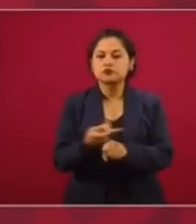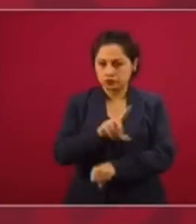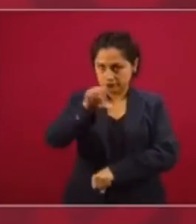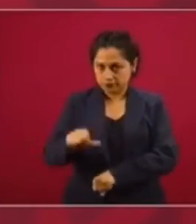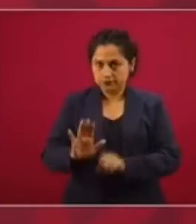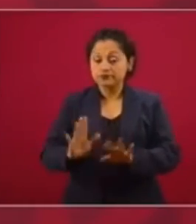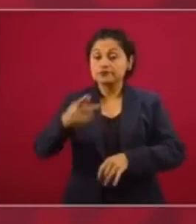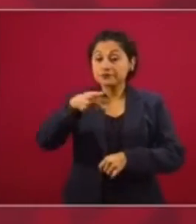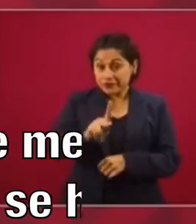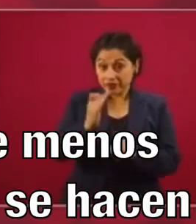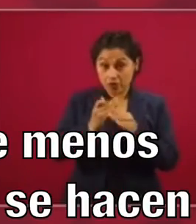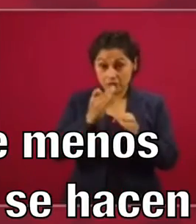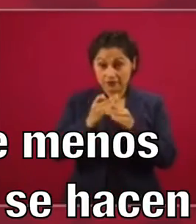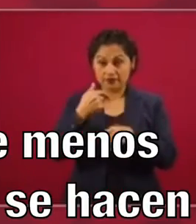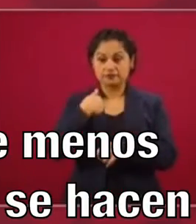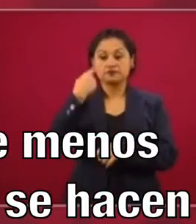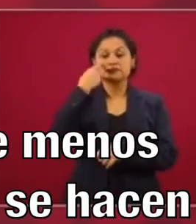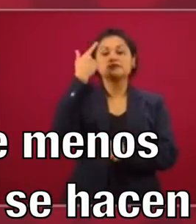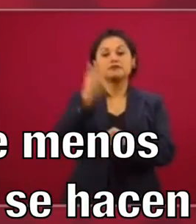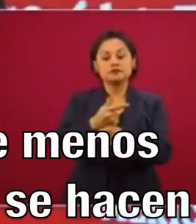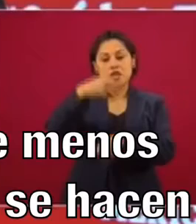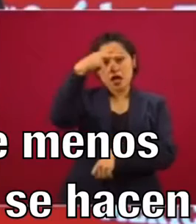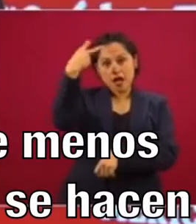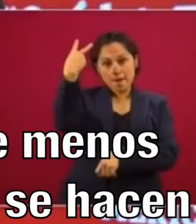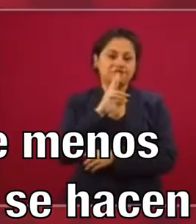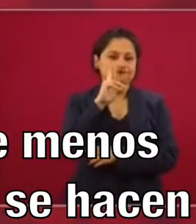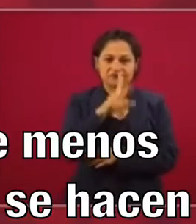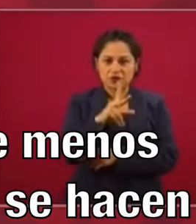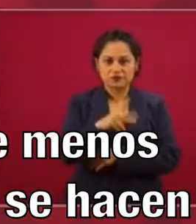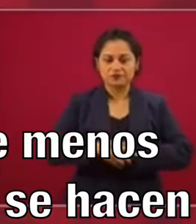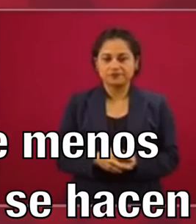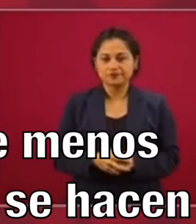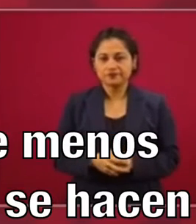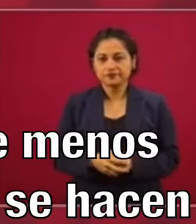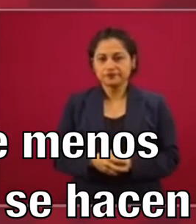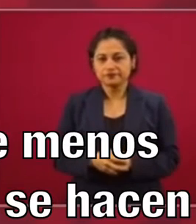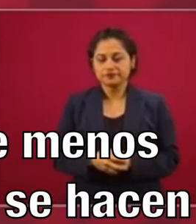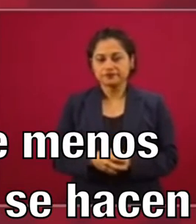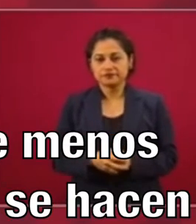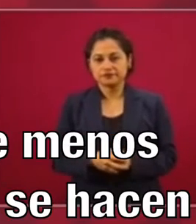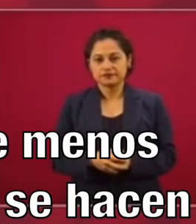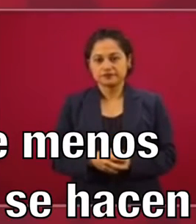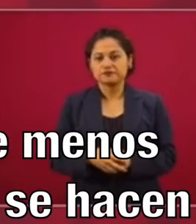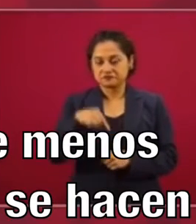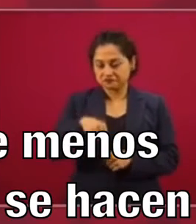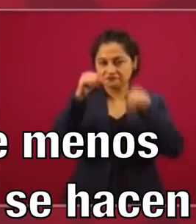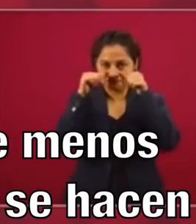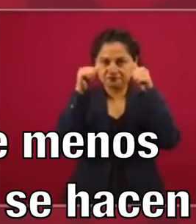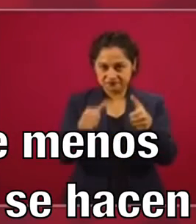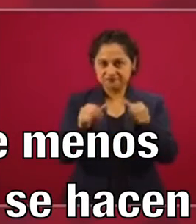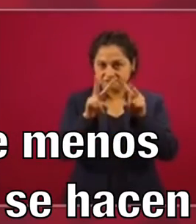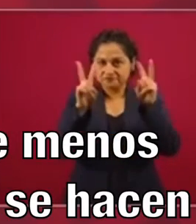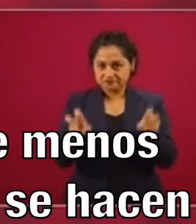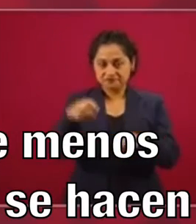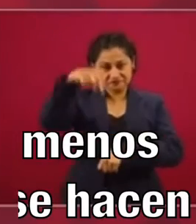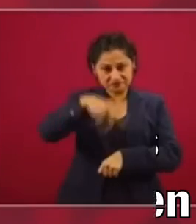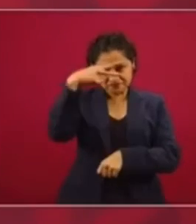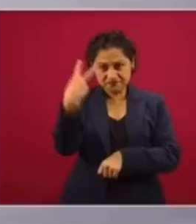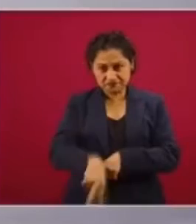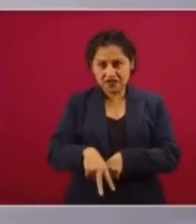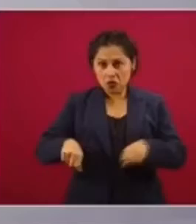países en donde ha habido un mejor tratamiento. De la pandemia, un mejor